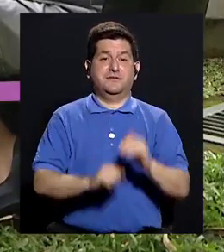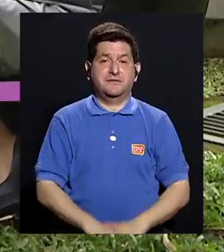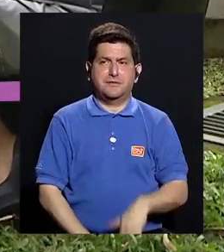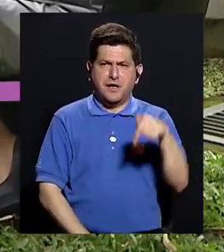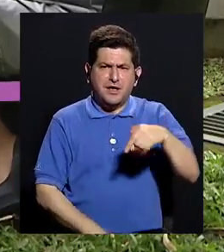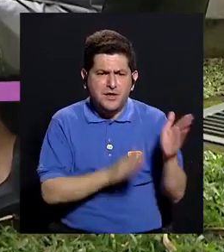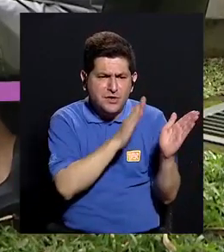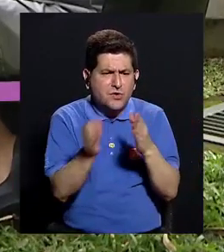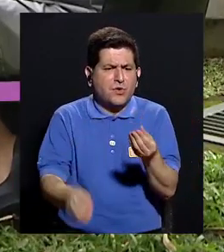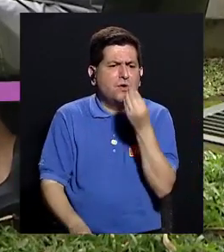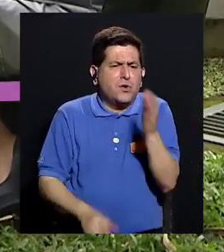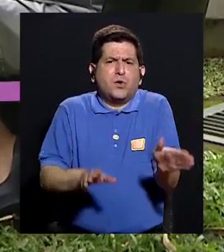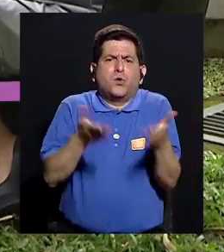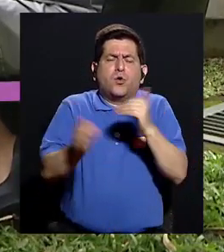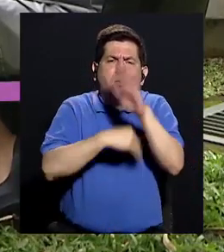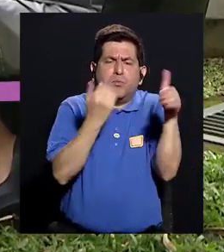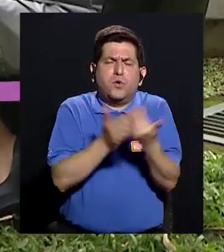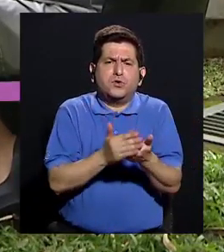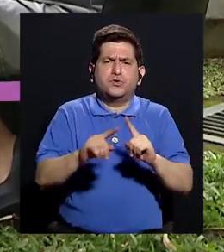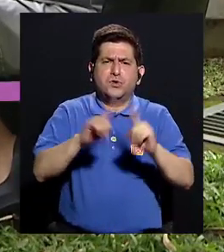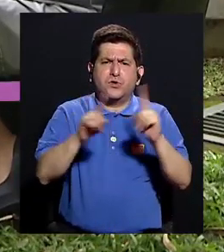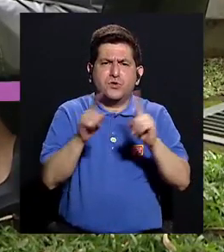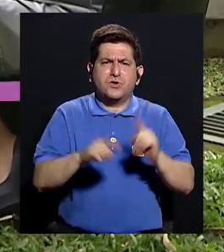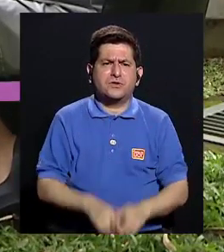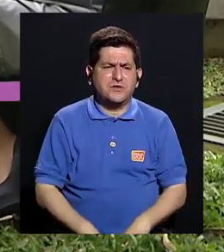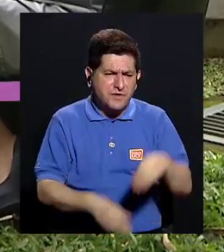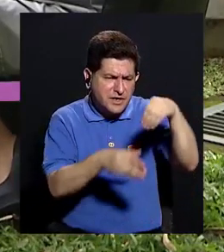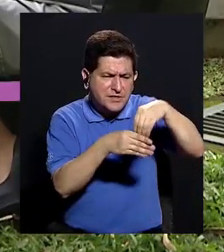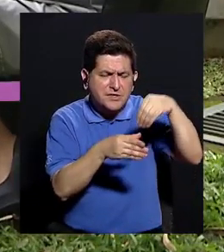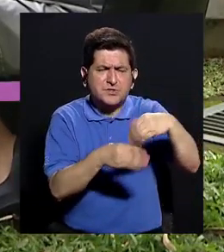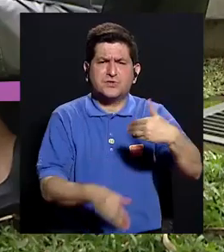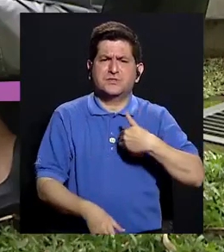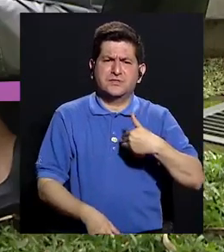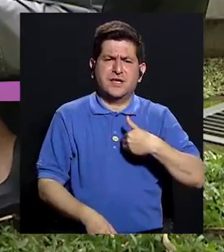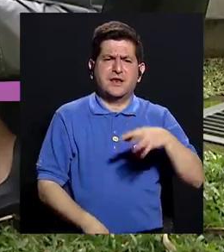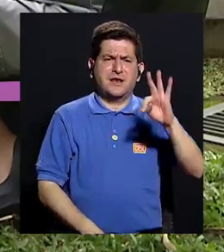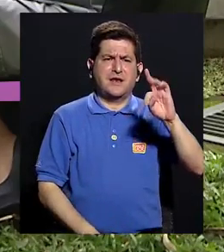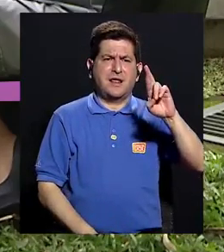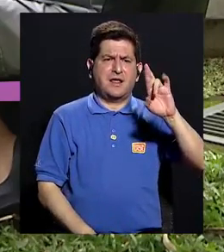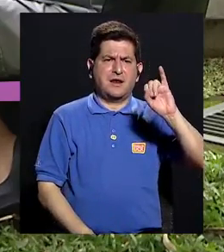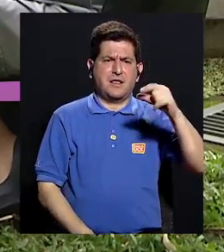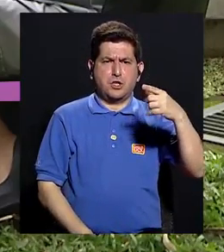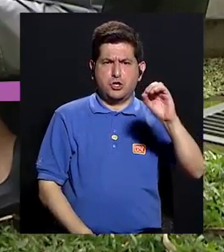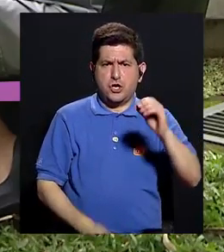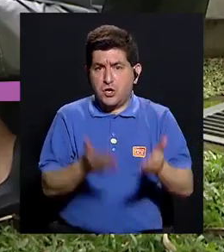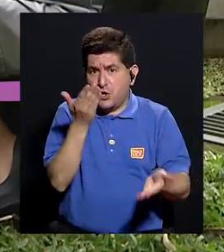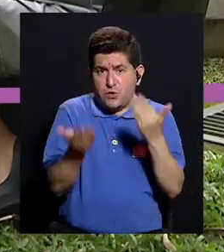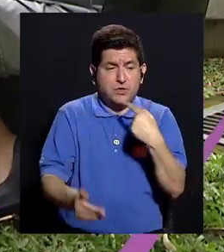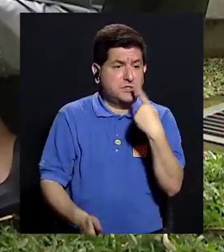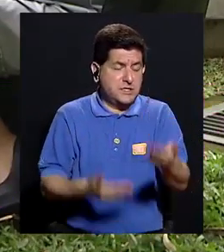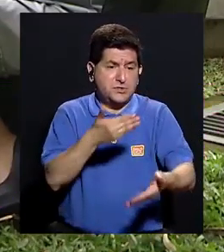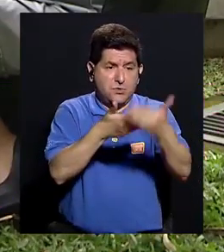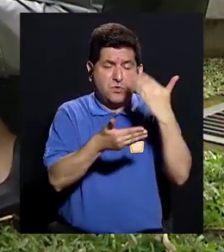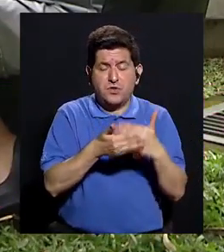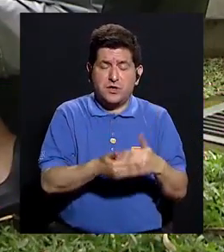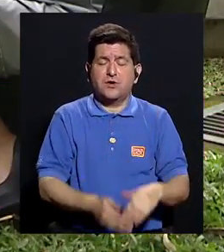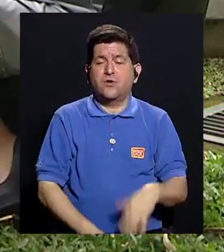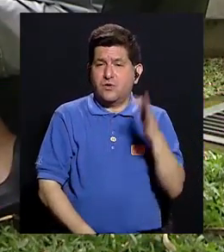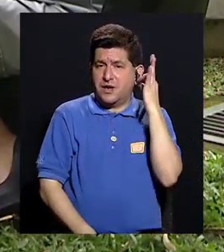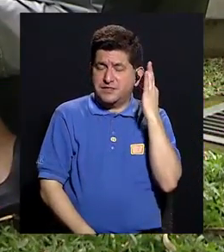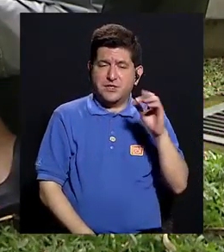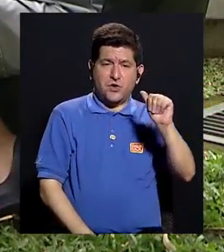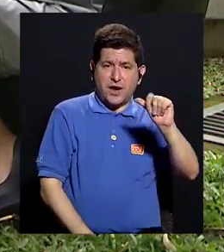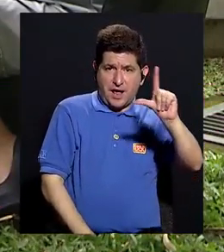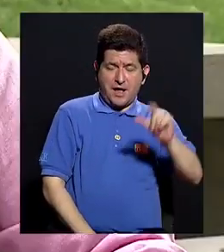los alimentos? Porque hoy en día casi que todos los condimentos tienen trigo, ¿verdad? O forman base, como dijo, pues, doña Ana en el bloque